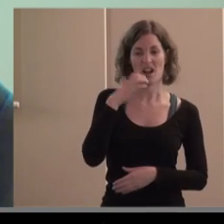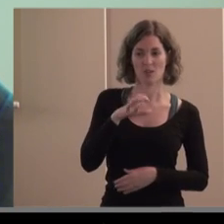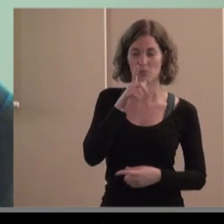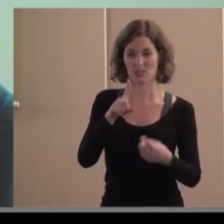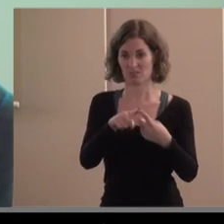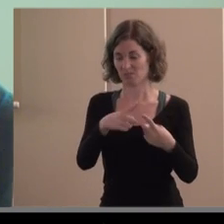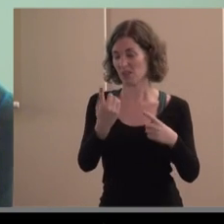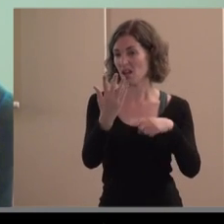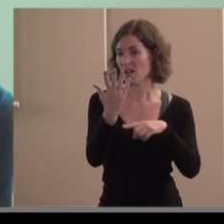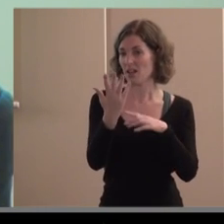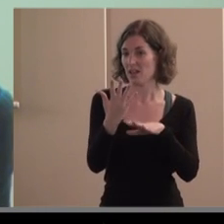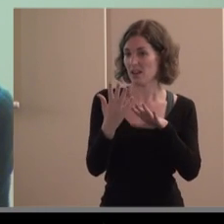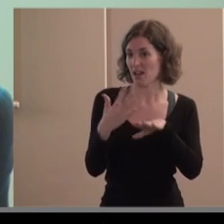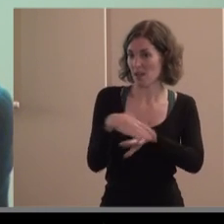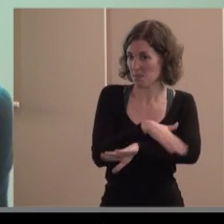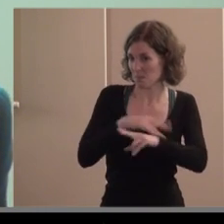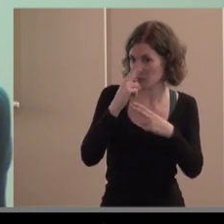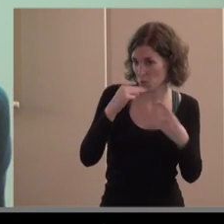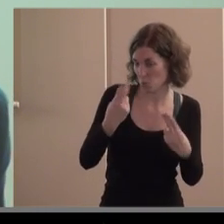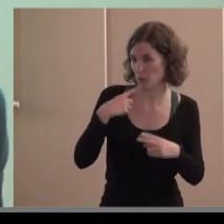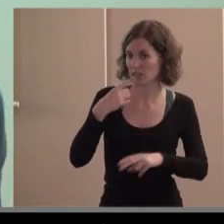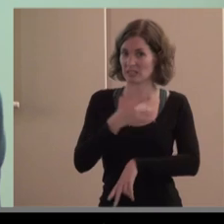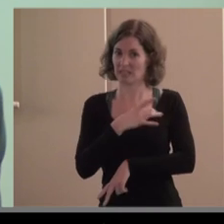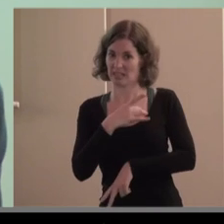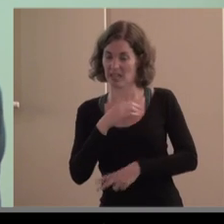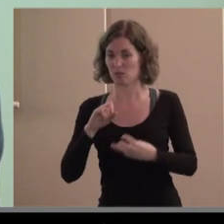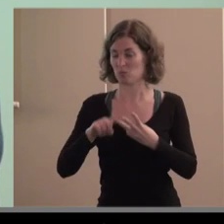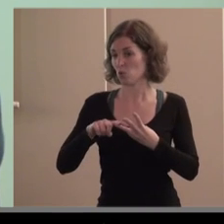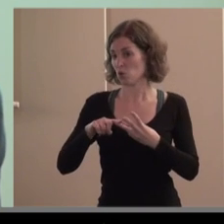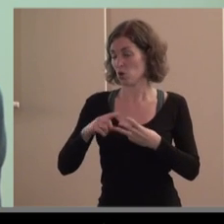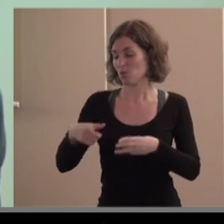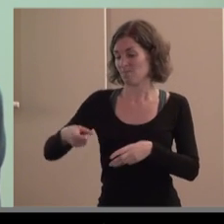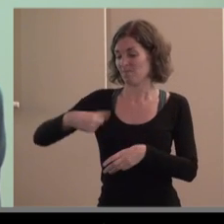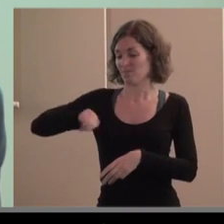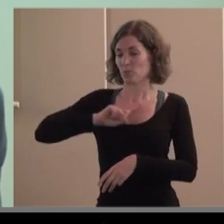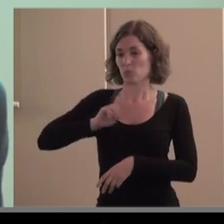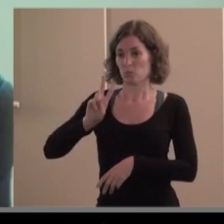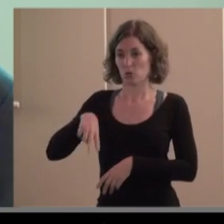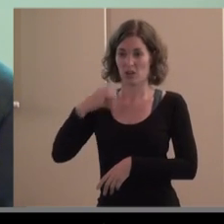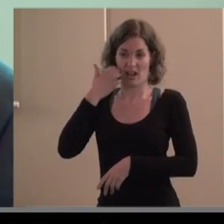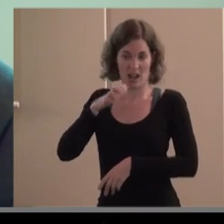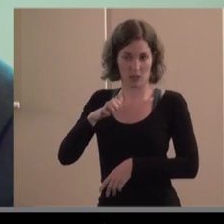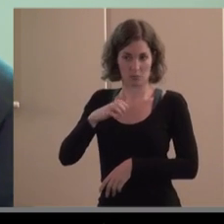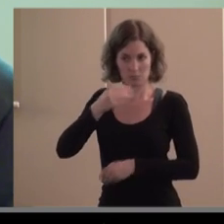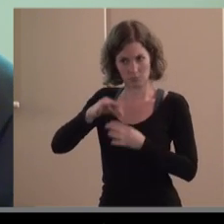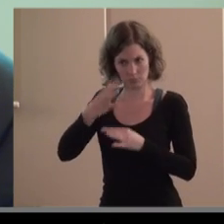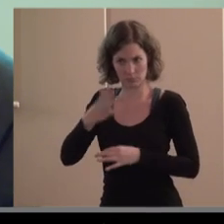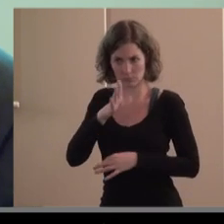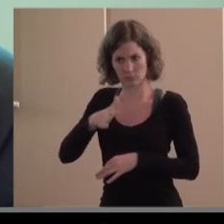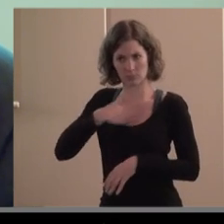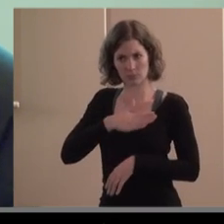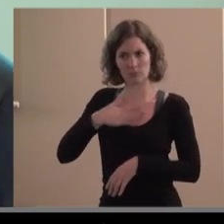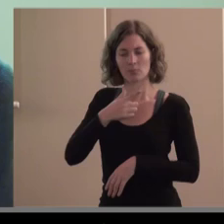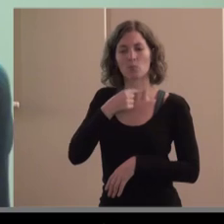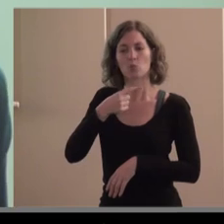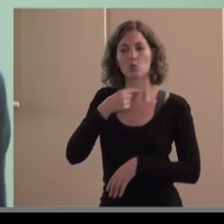y después los raros que somos nosotros afortunadamente porque es encantador ser raro y estamos con los propios